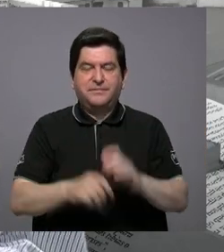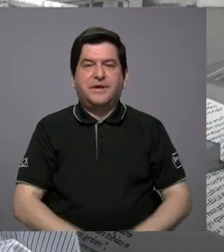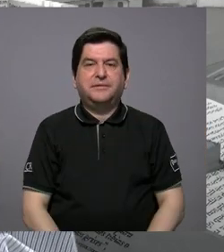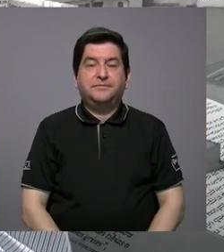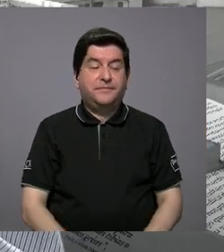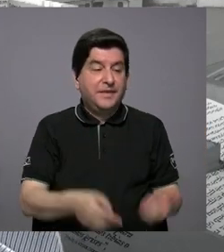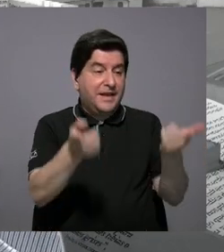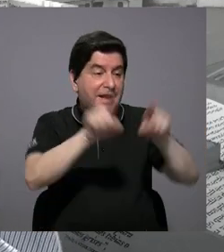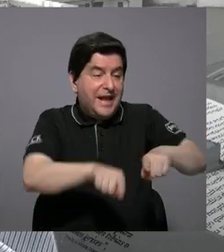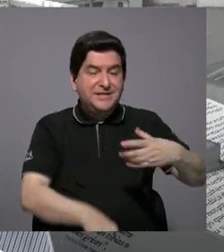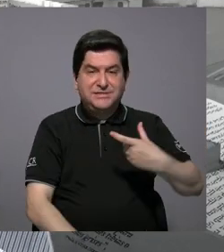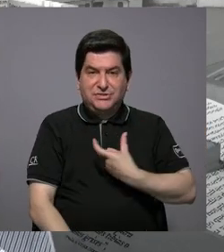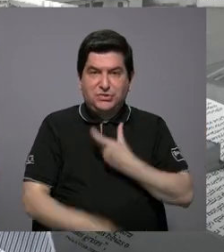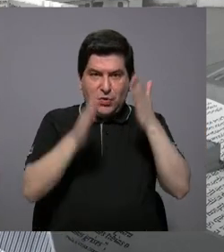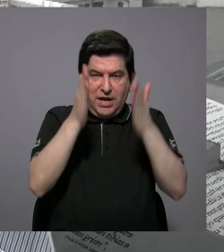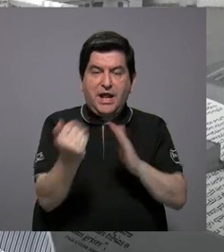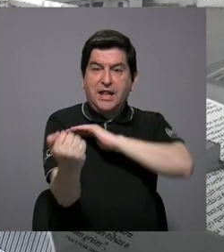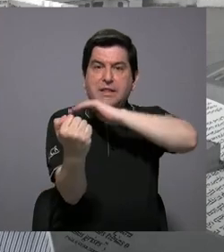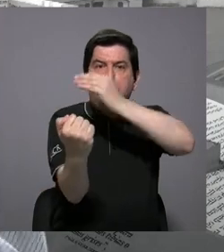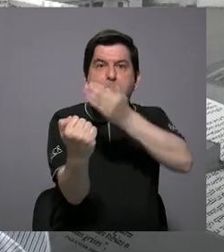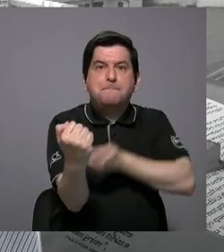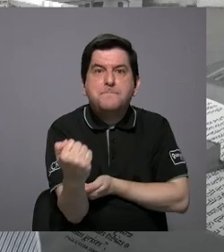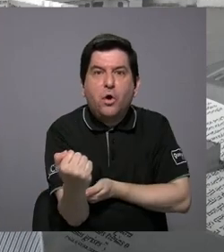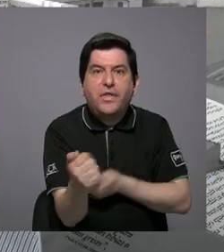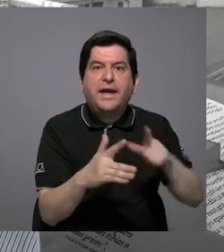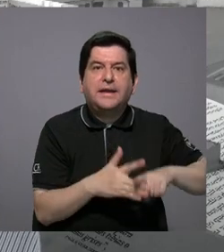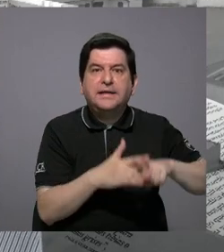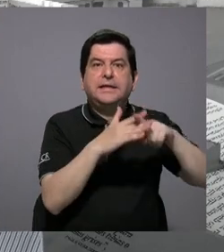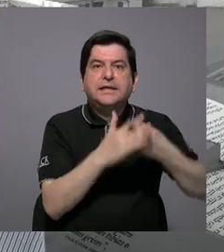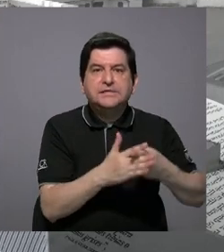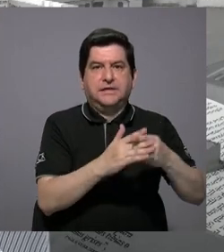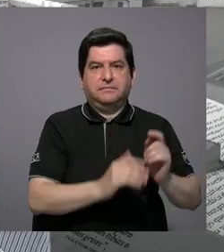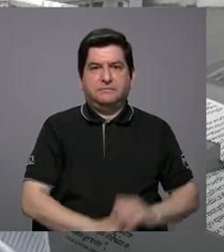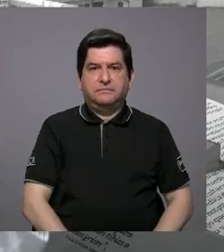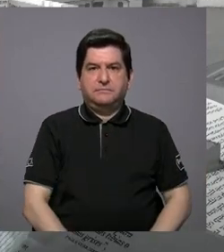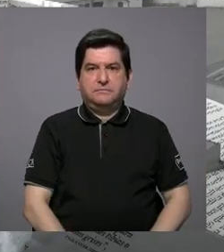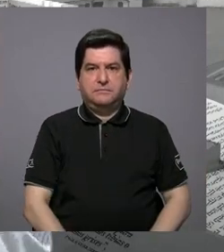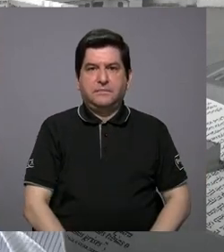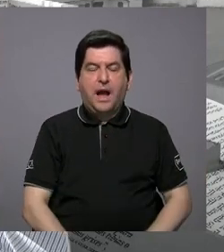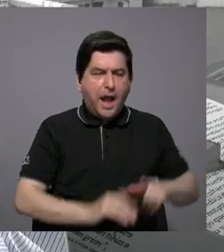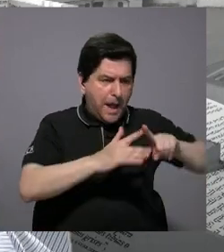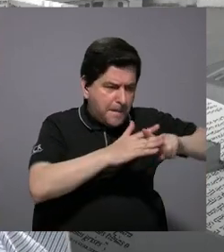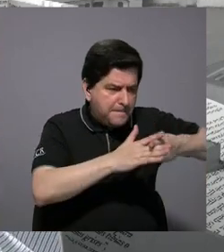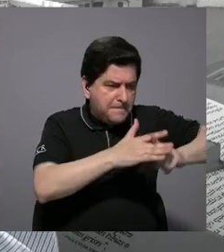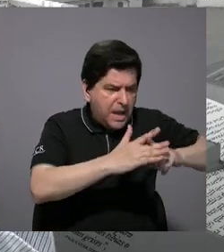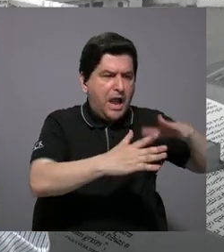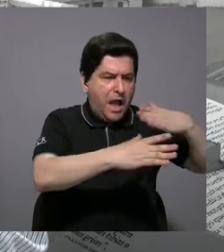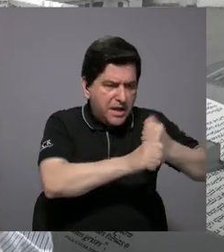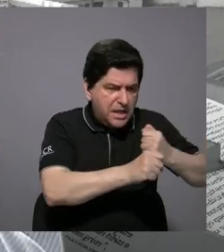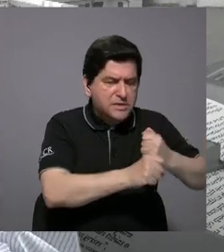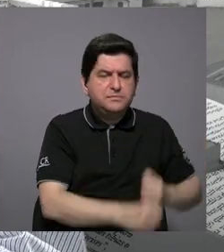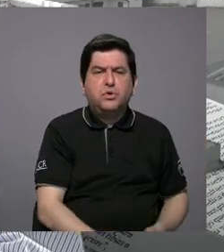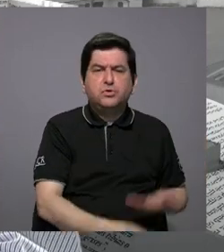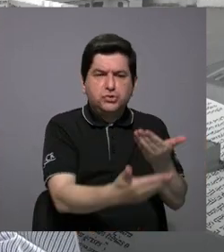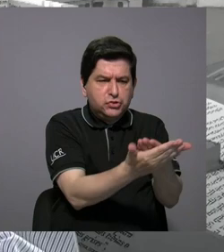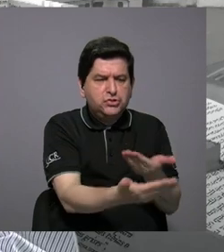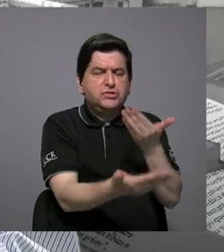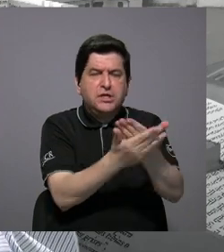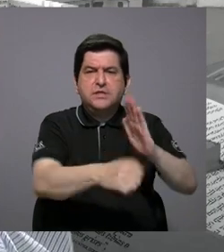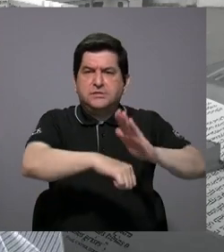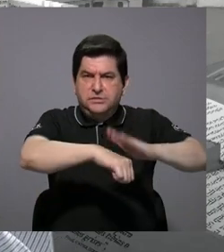En el caso de los alcaldes, su poder fundamental es empezar, o sea, crear todos los mecanismos, hacer las licitaciones